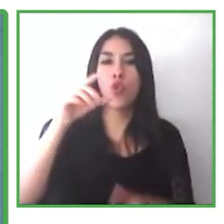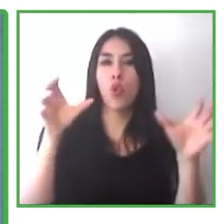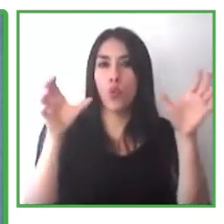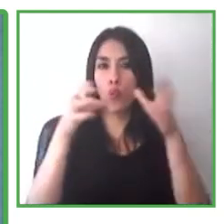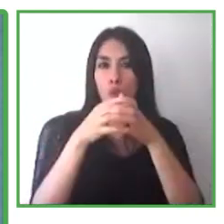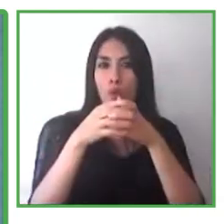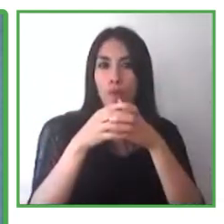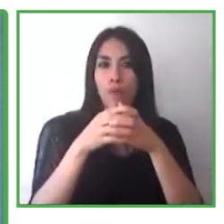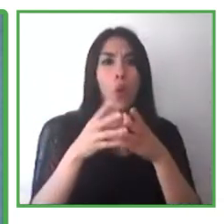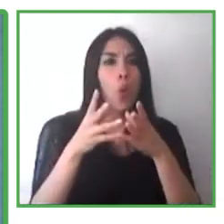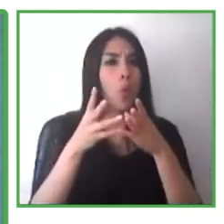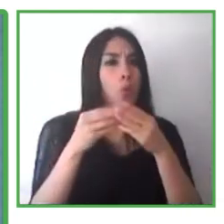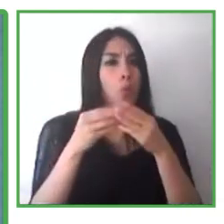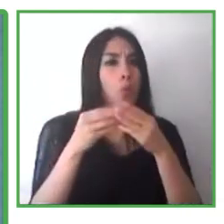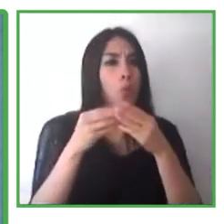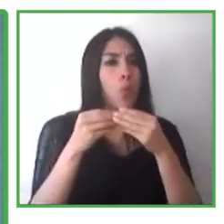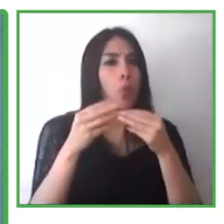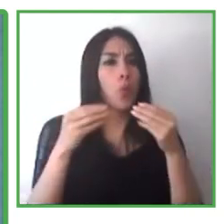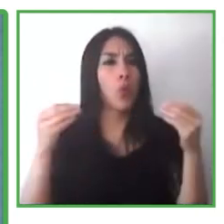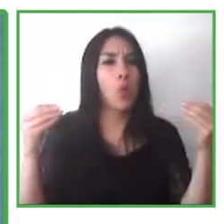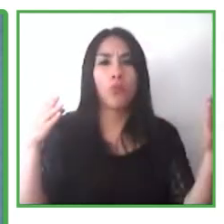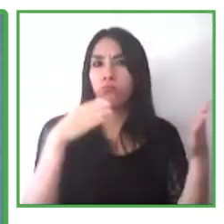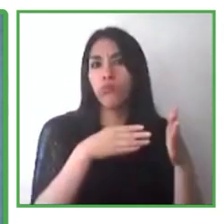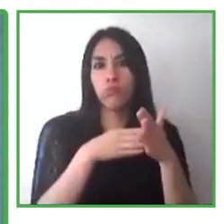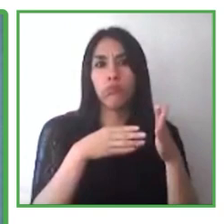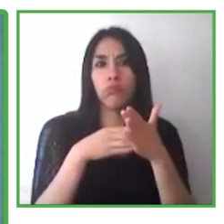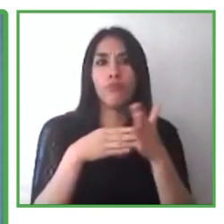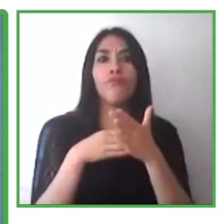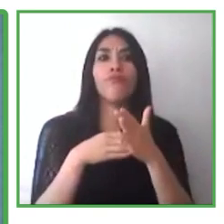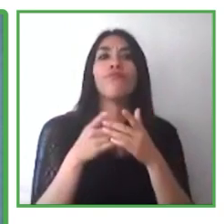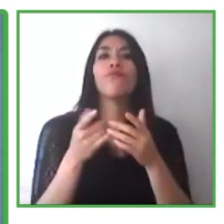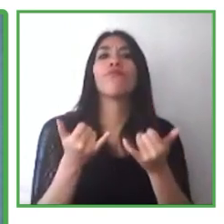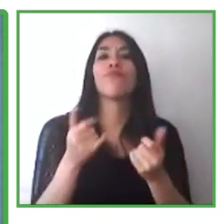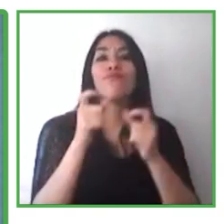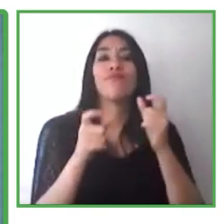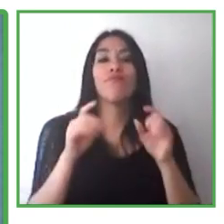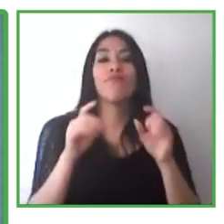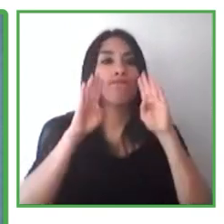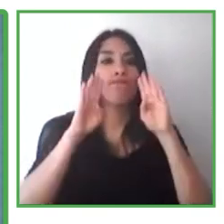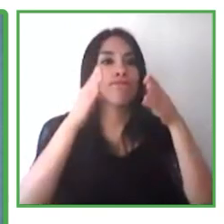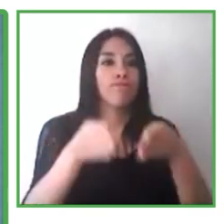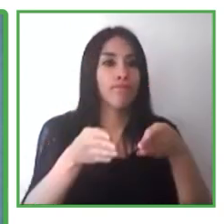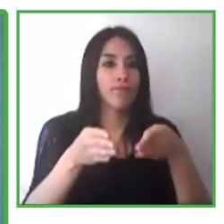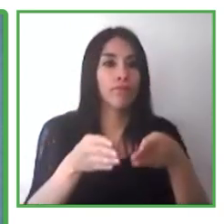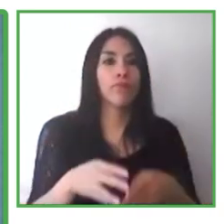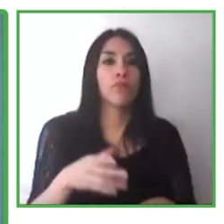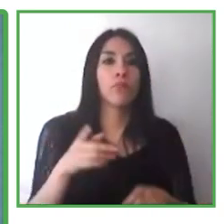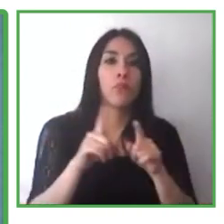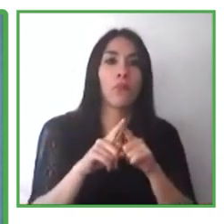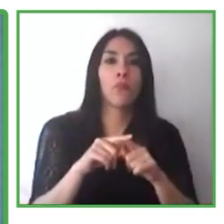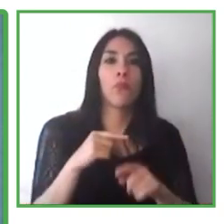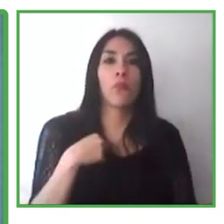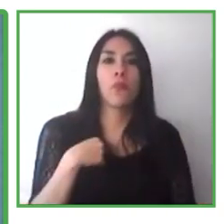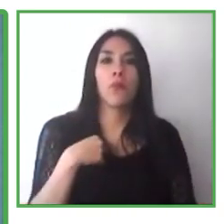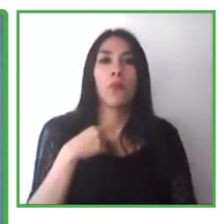personas con un perfil del espectro autista. Quiero destacar solamente tres barreras. De hecho, primer lugar,